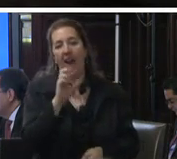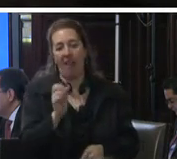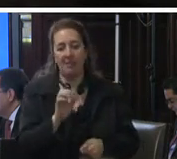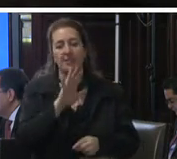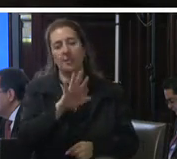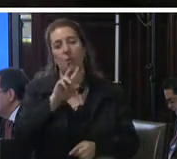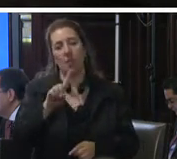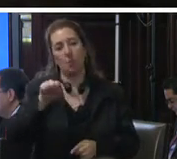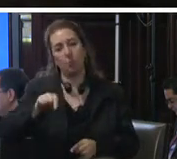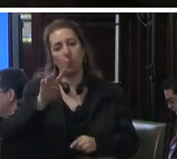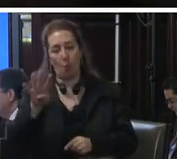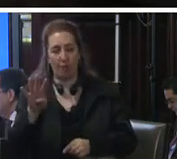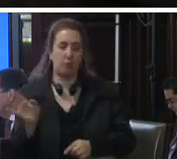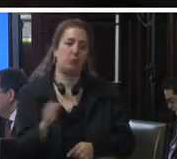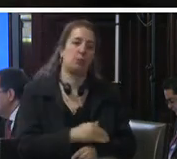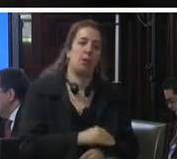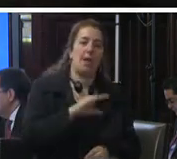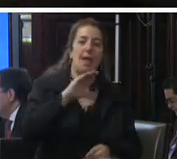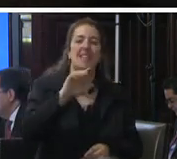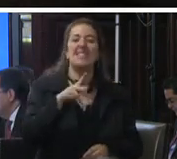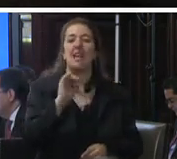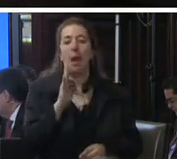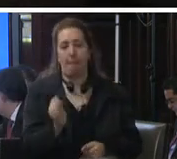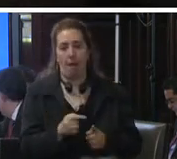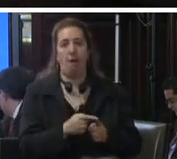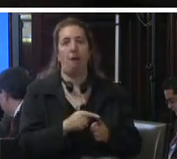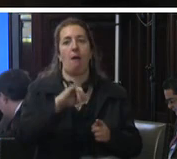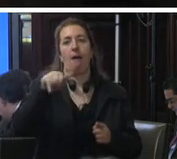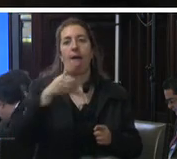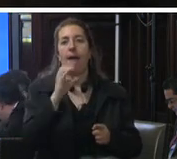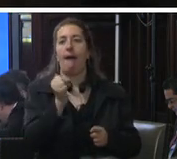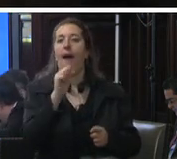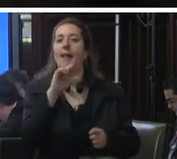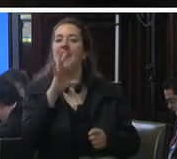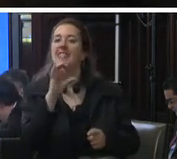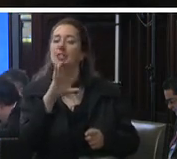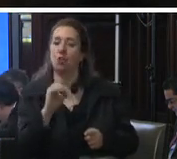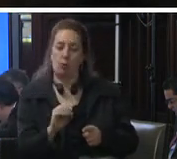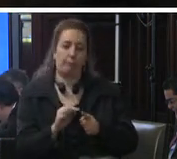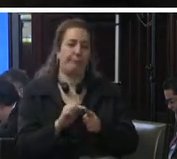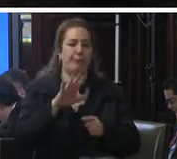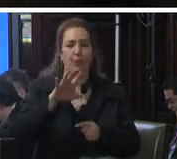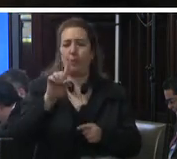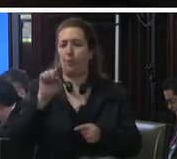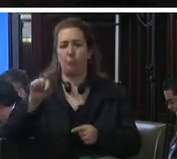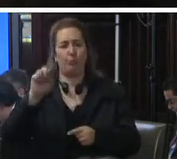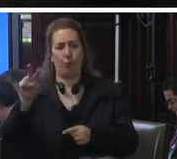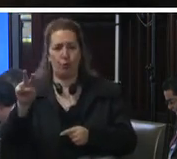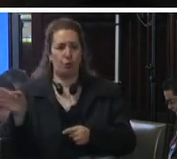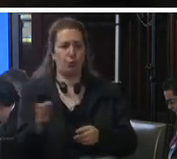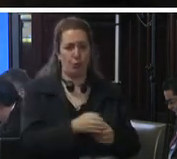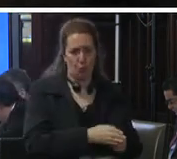ciento chiapas jalisco quintana rojo con 65.2 por ciento y tabasco con